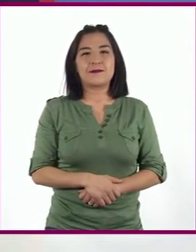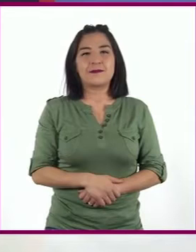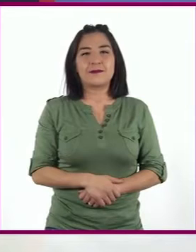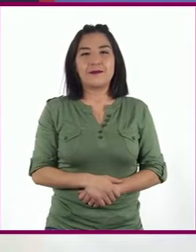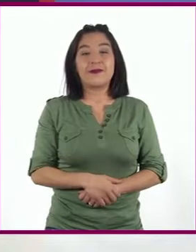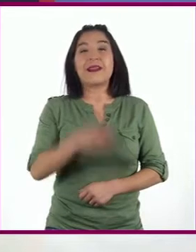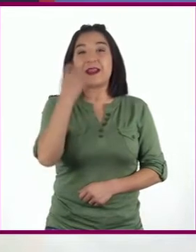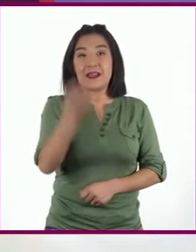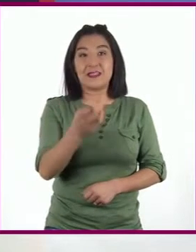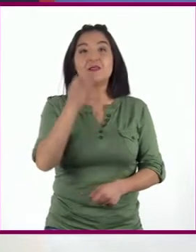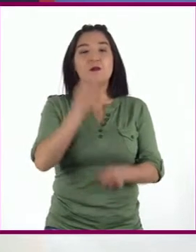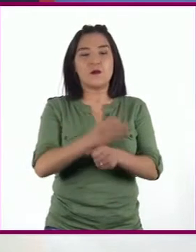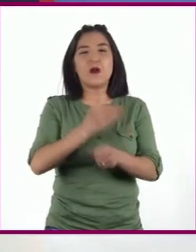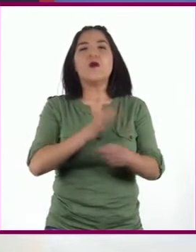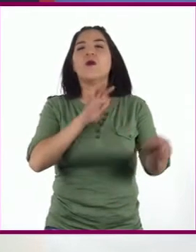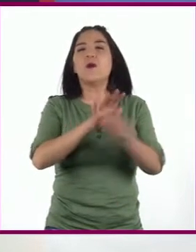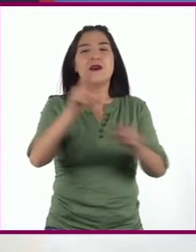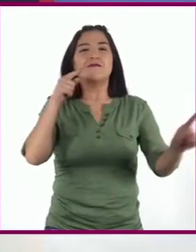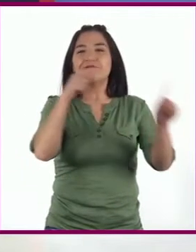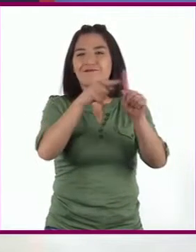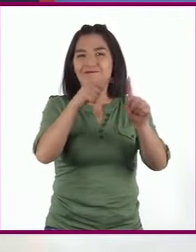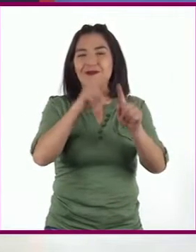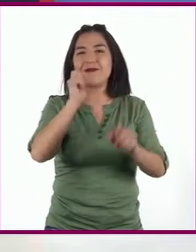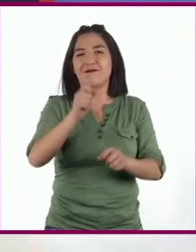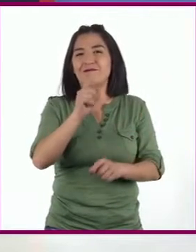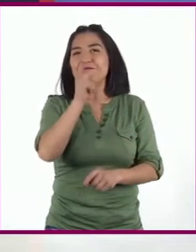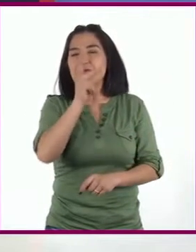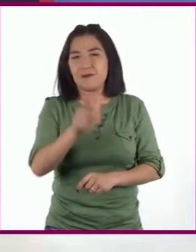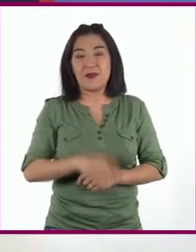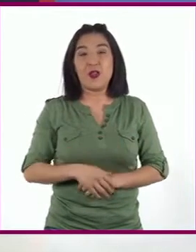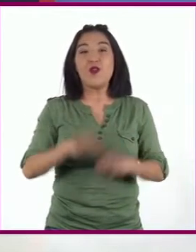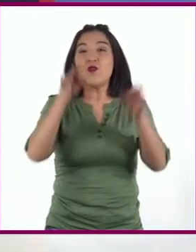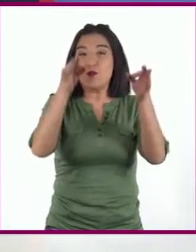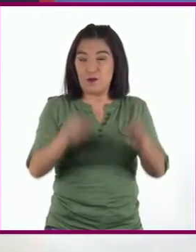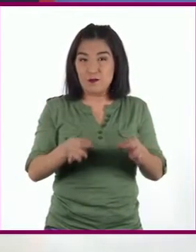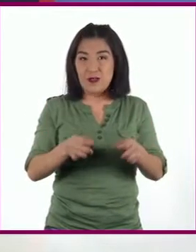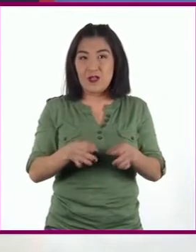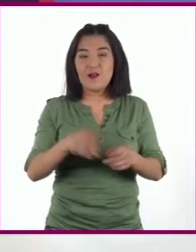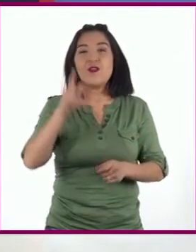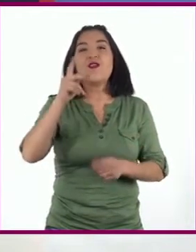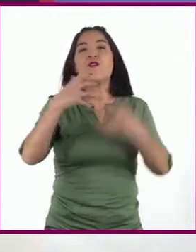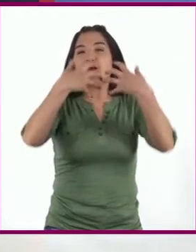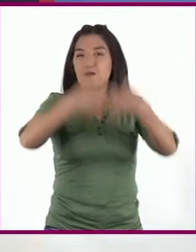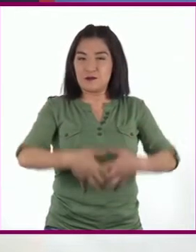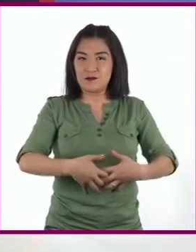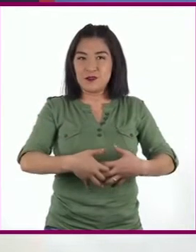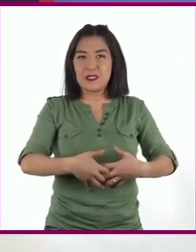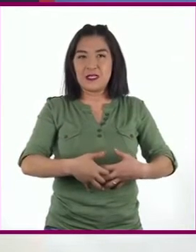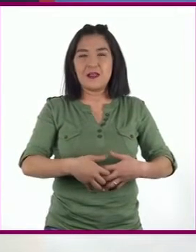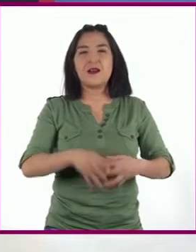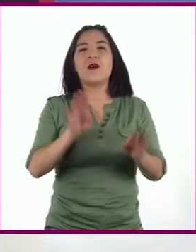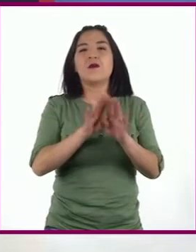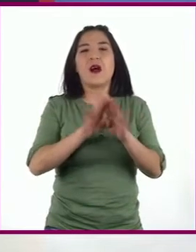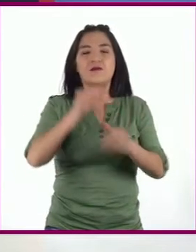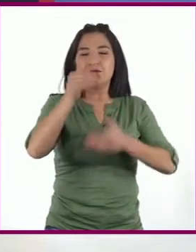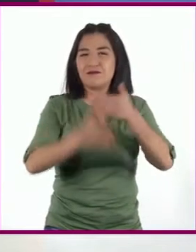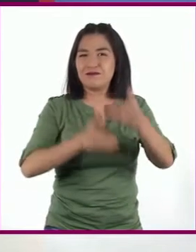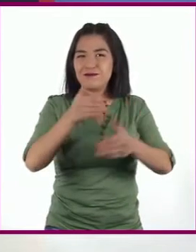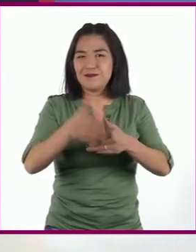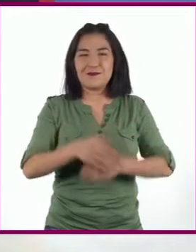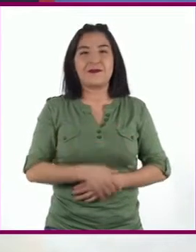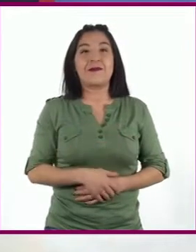Estos son los tipos de definiciones. Formal, funcional y procedimental.